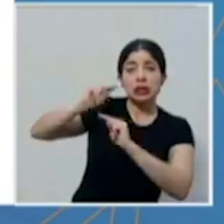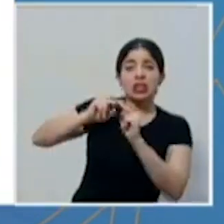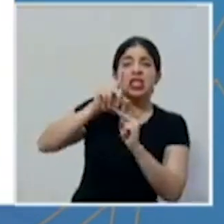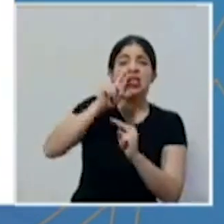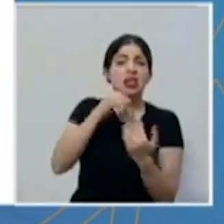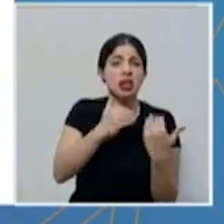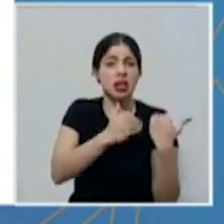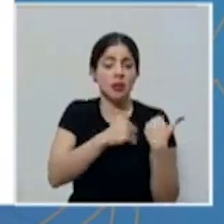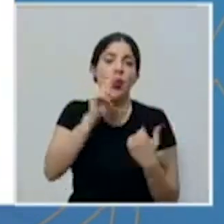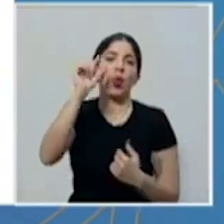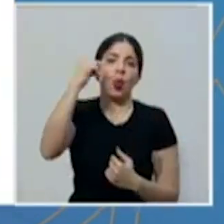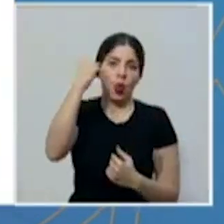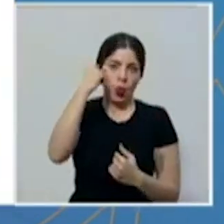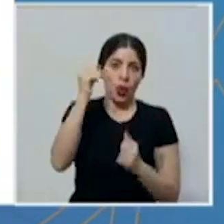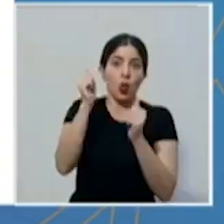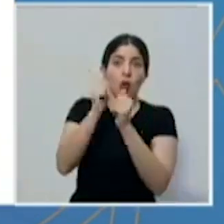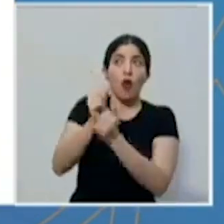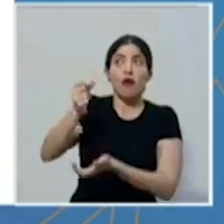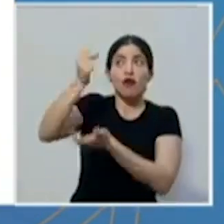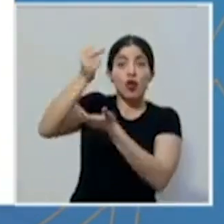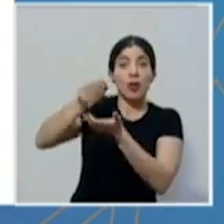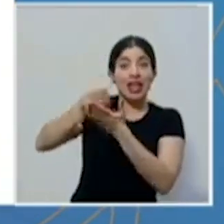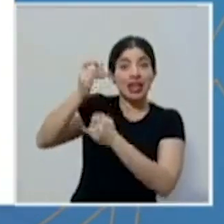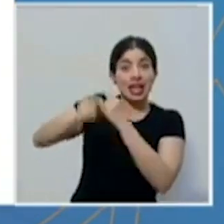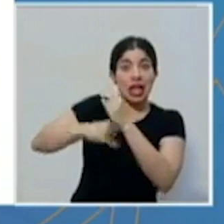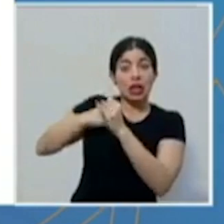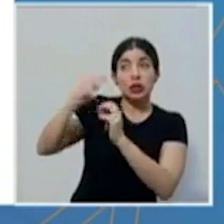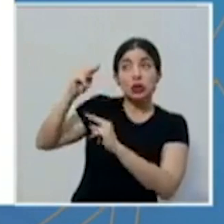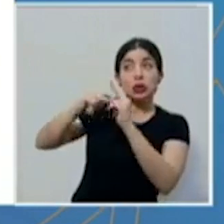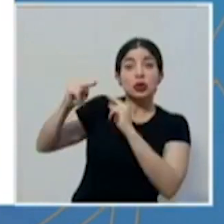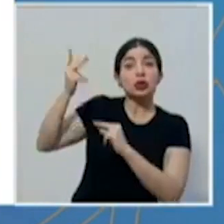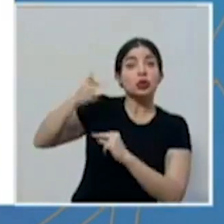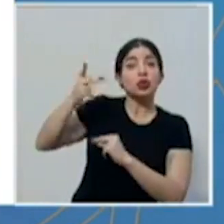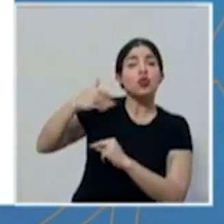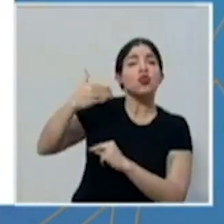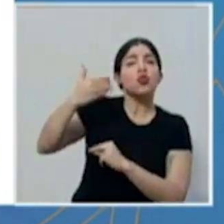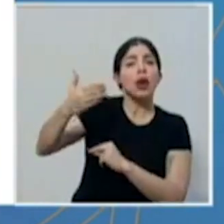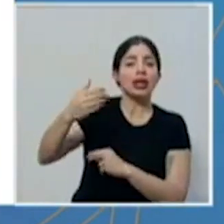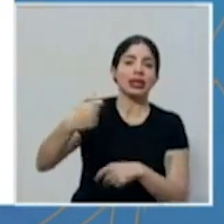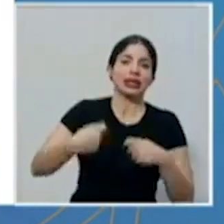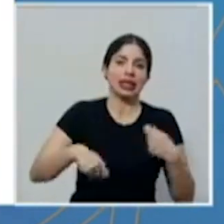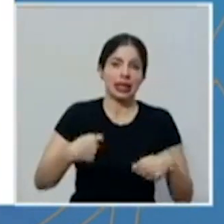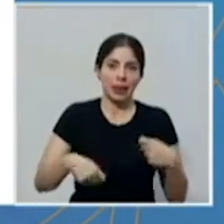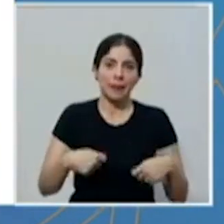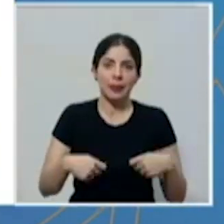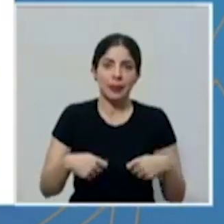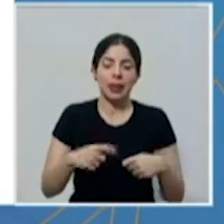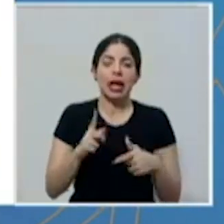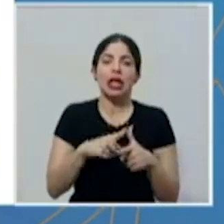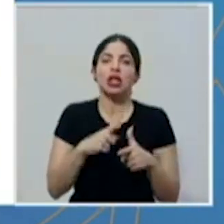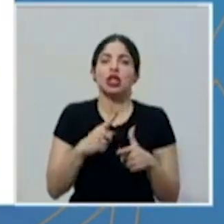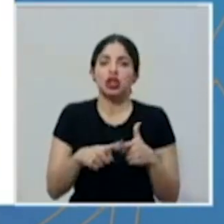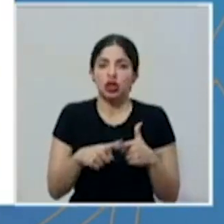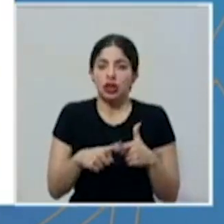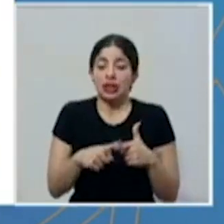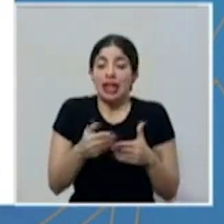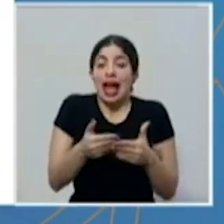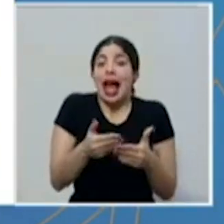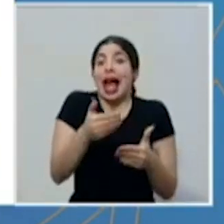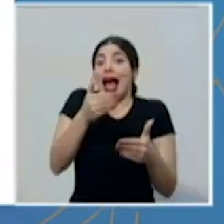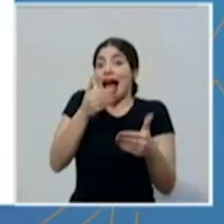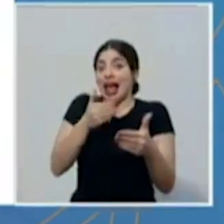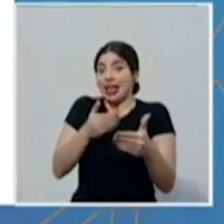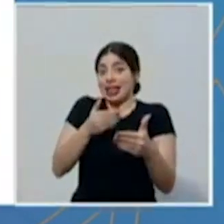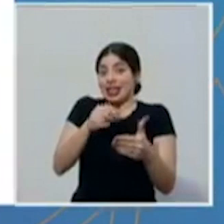Gobierno de la República con el Fondo Monetario Internacional en el mes de septiembre. Y entonces, quisiéramos, antes